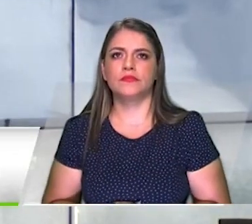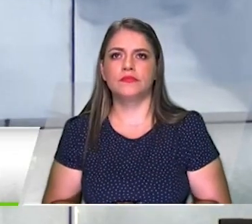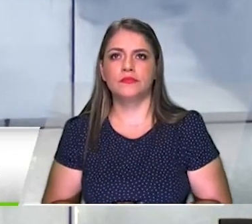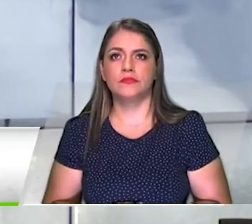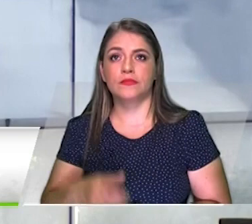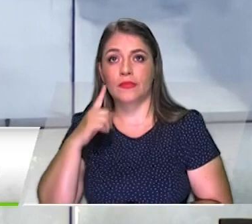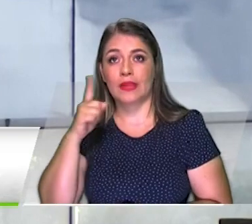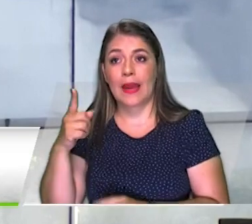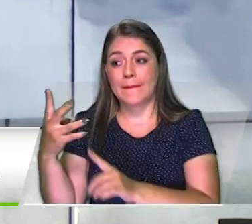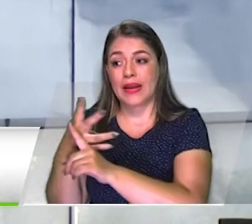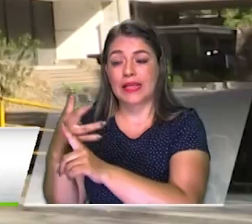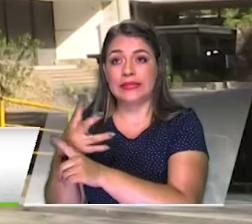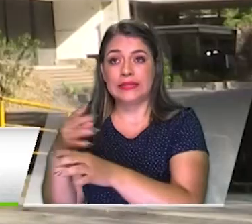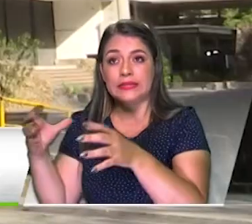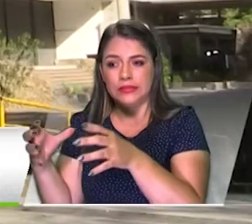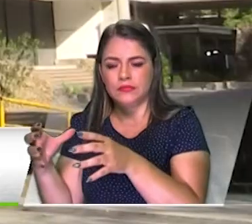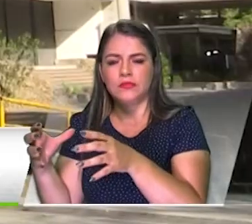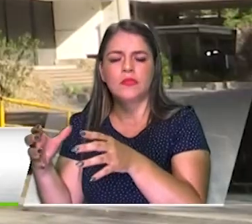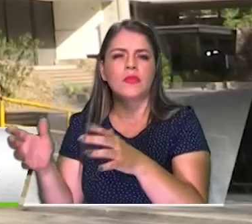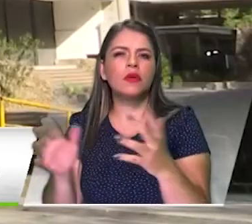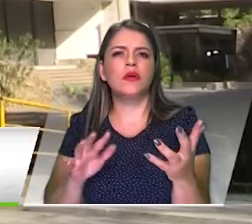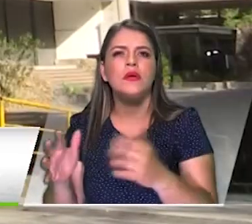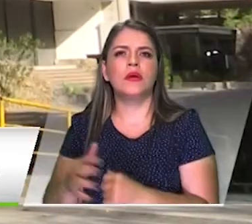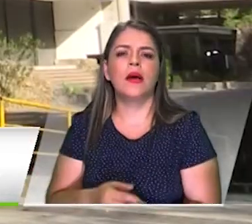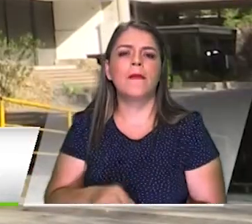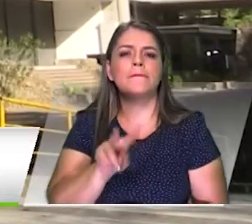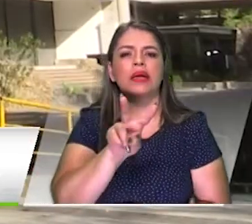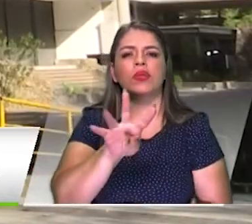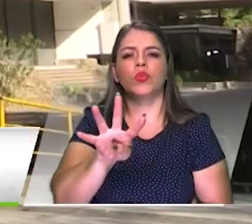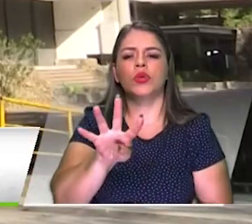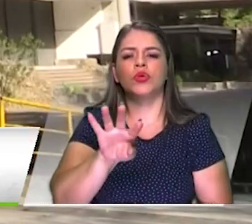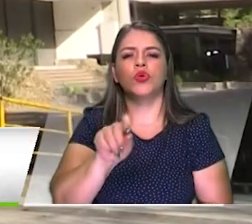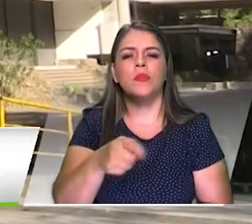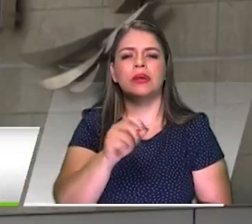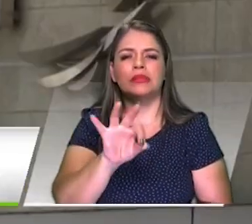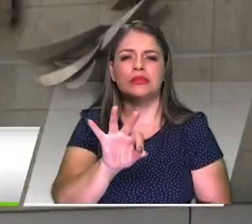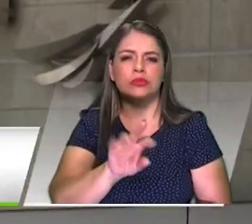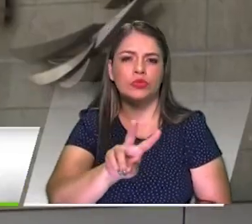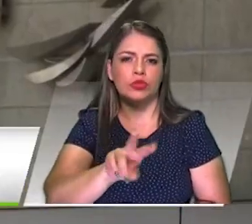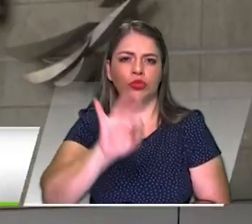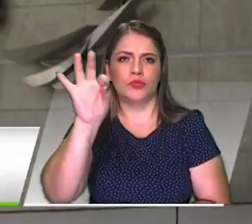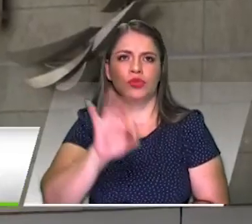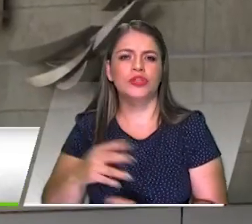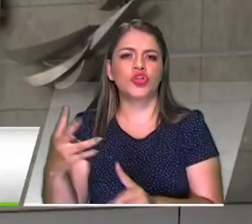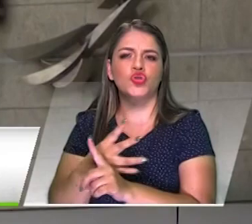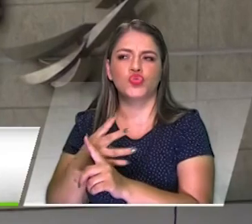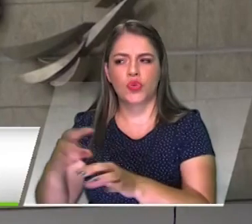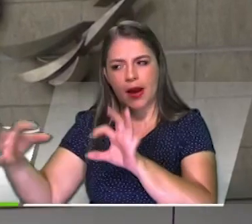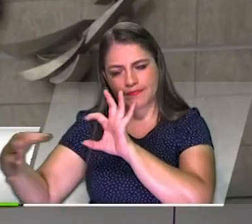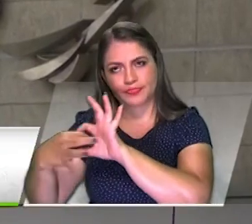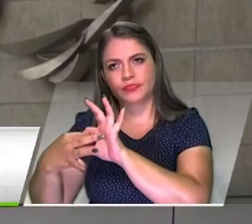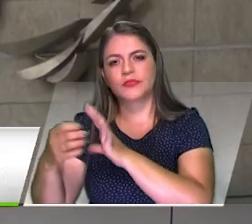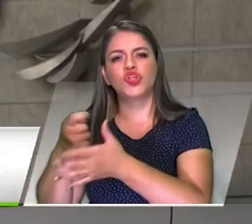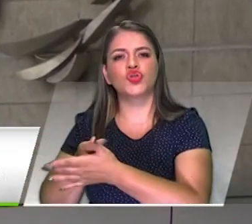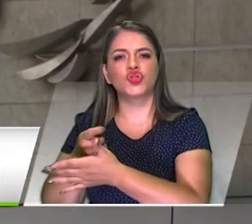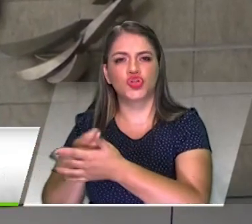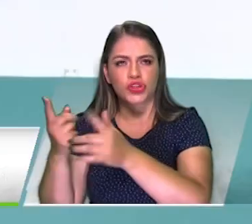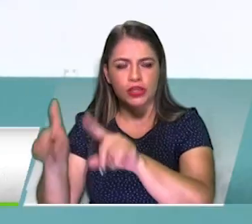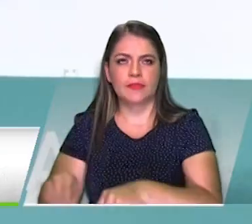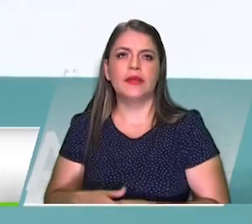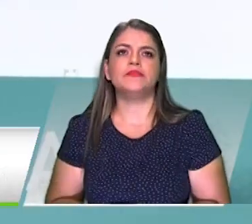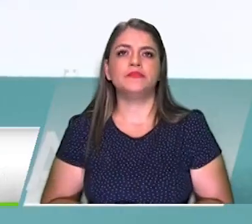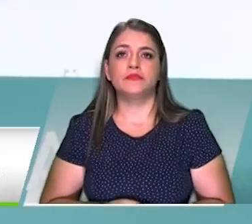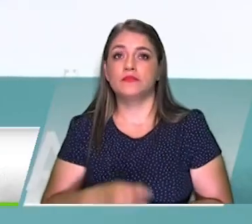Gilinski ofreció también comprar como mínimo el 24,34% de acciones del grupo suramericano de inversiones y el mercado